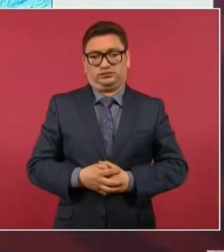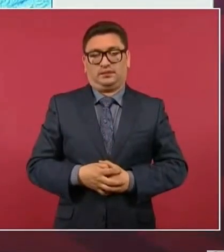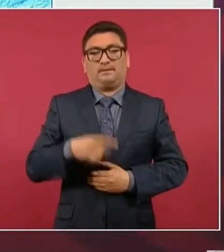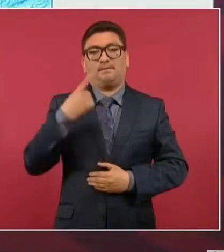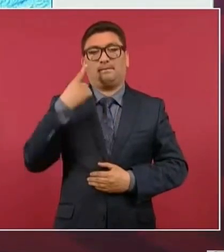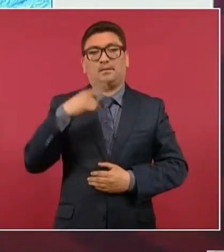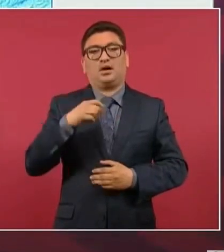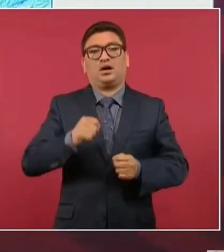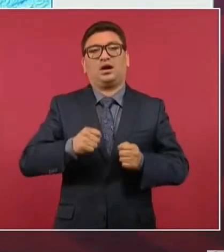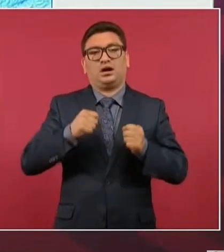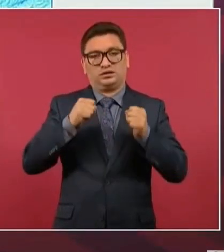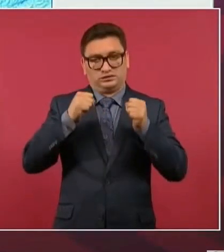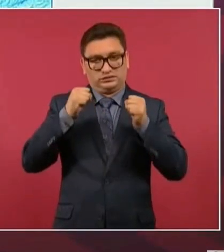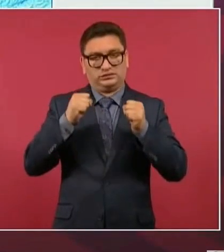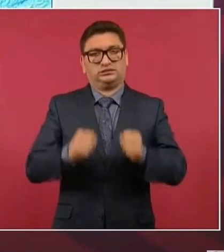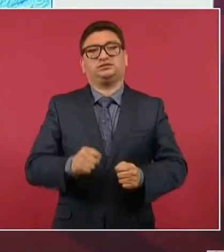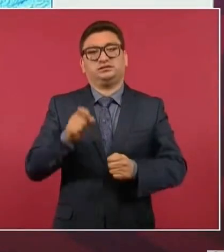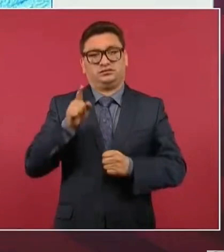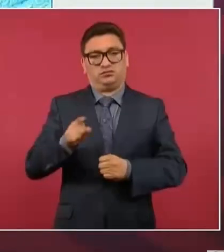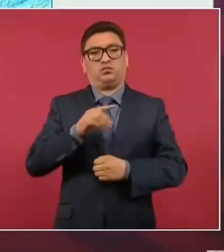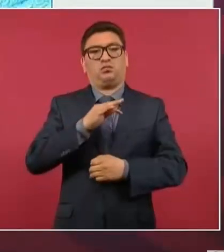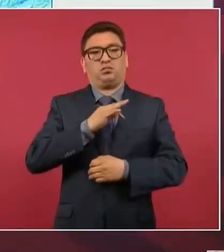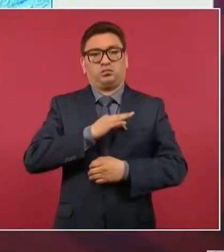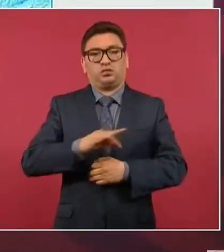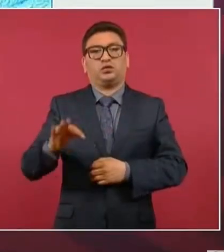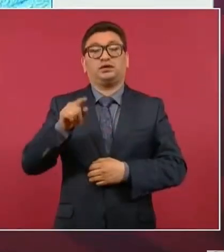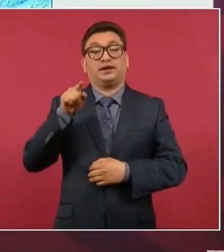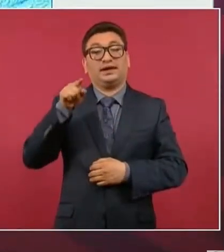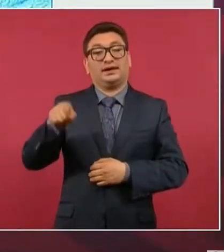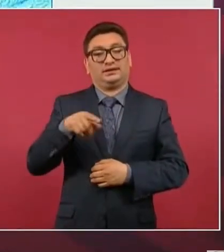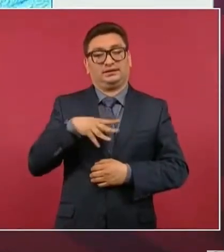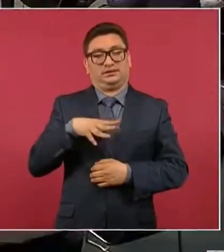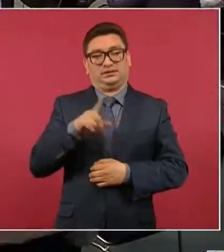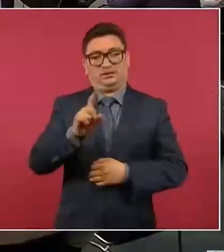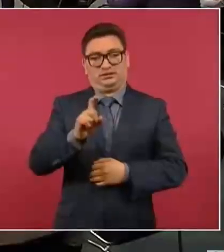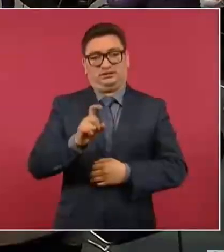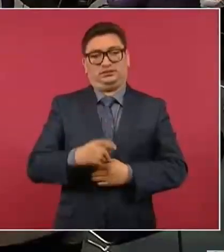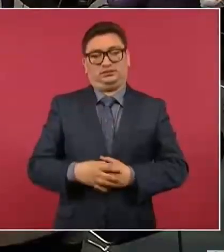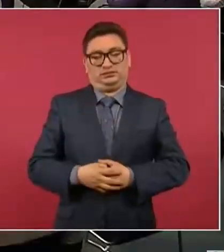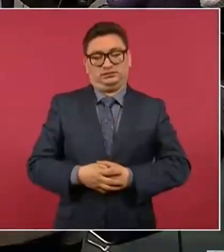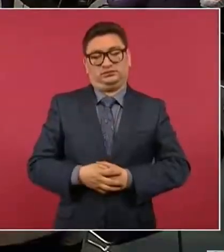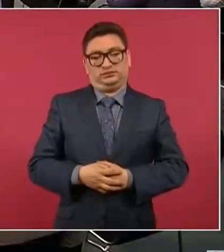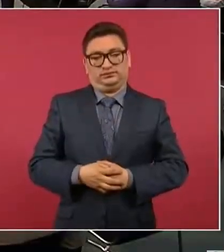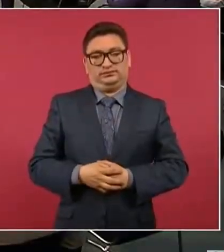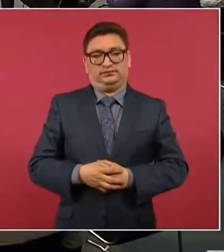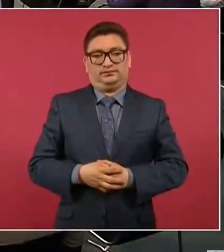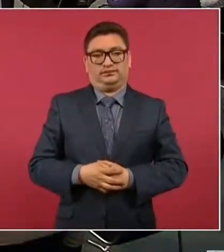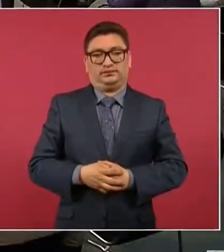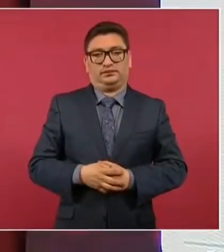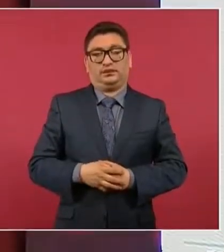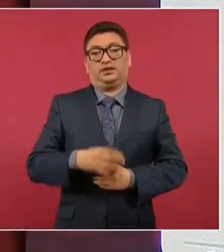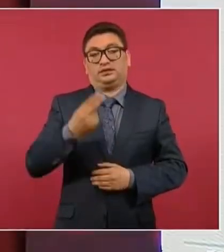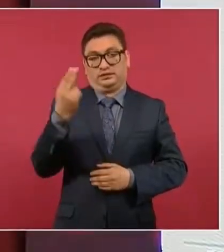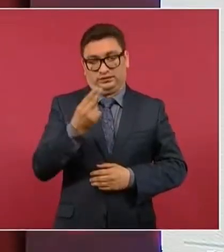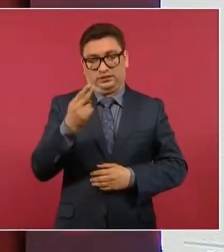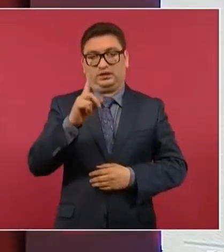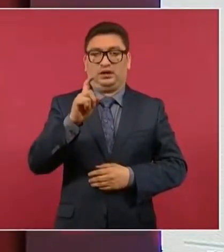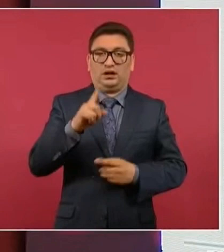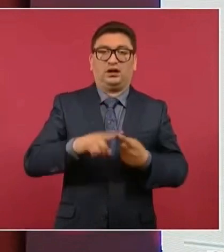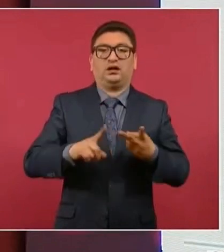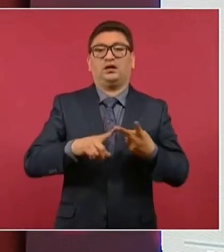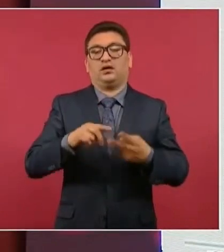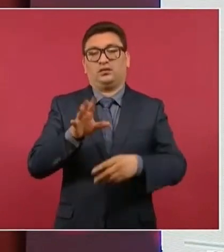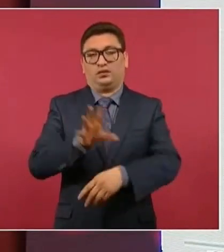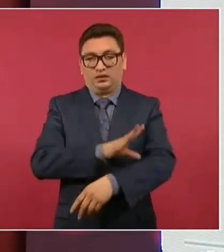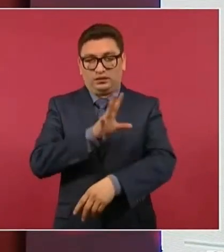garantizar que se tiene el agua y también energía eléctrica y todos